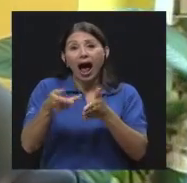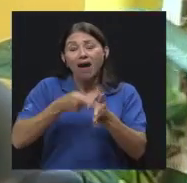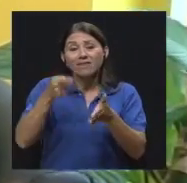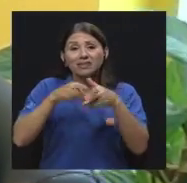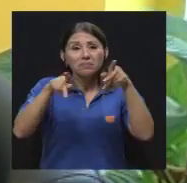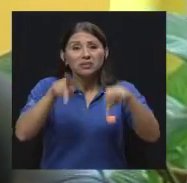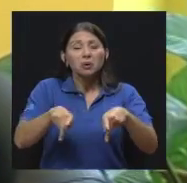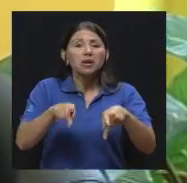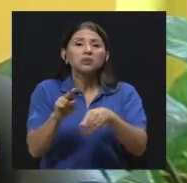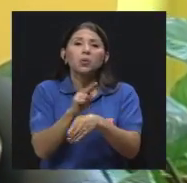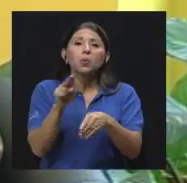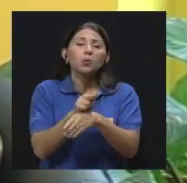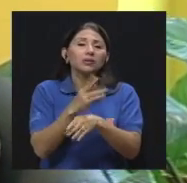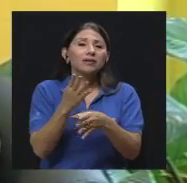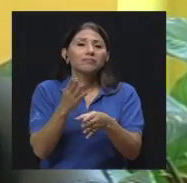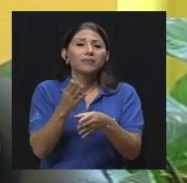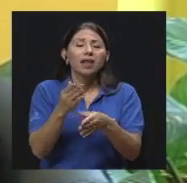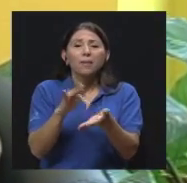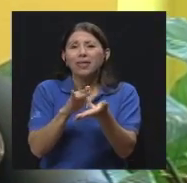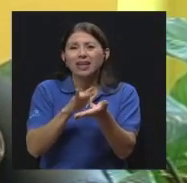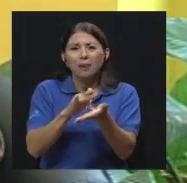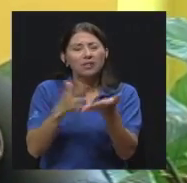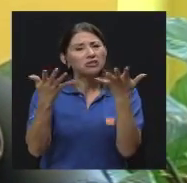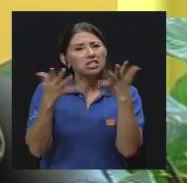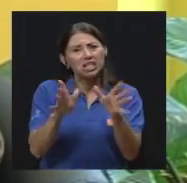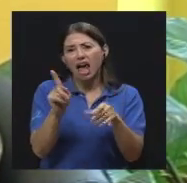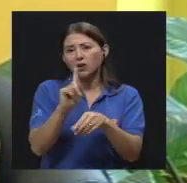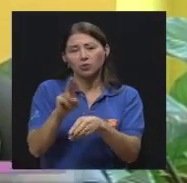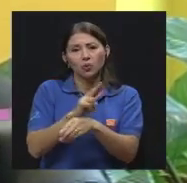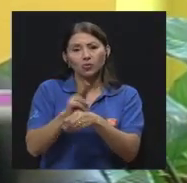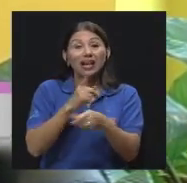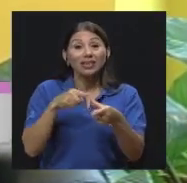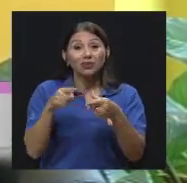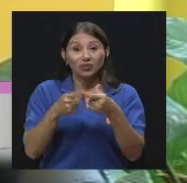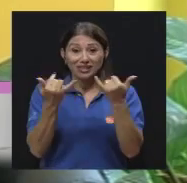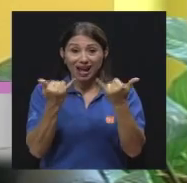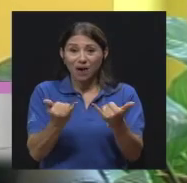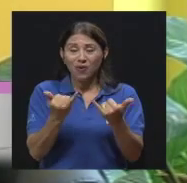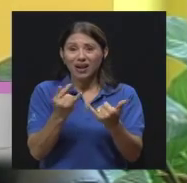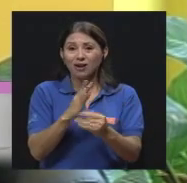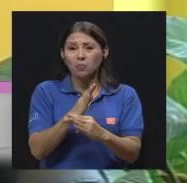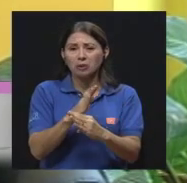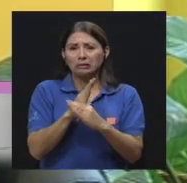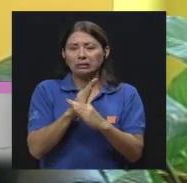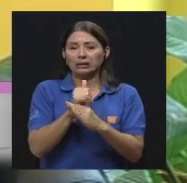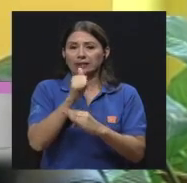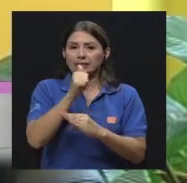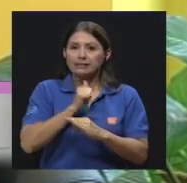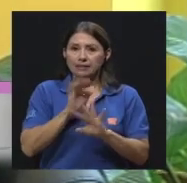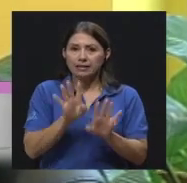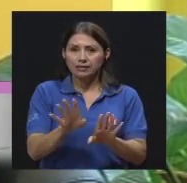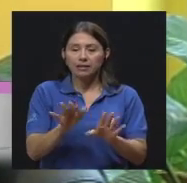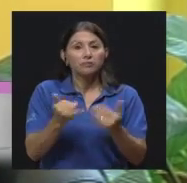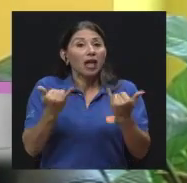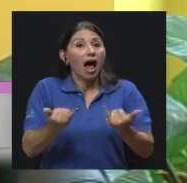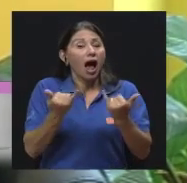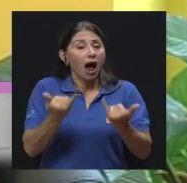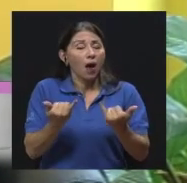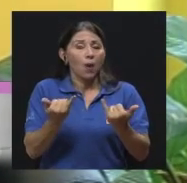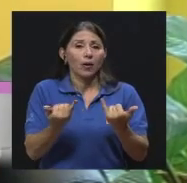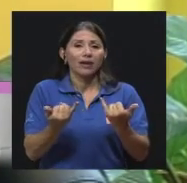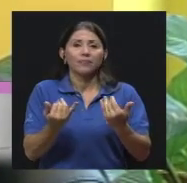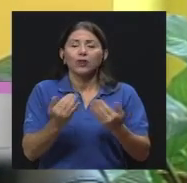desuso, que fueron usados hace muchos años. Entonces ellos van creando también resistencias. Hoy día prácticamente todas las